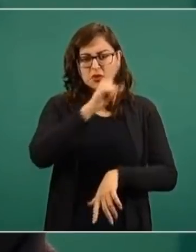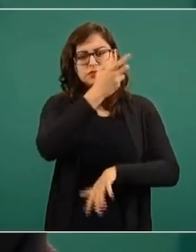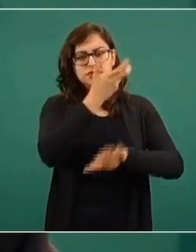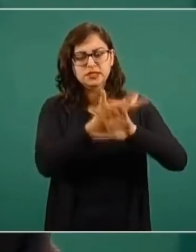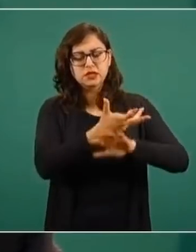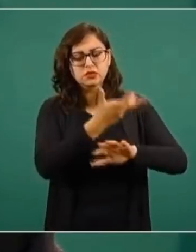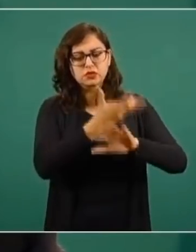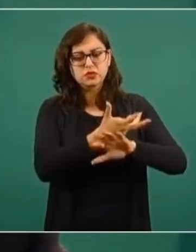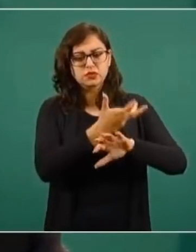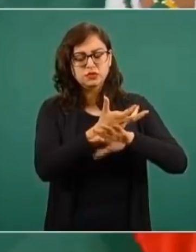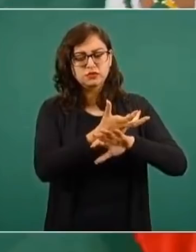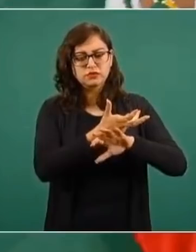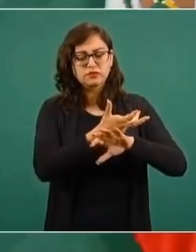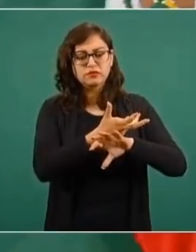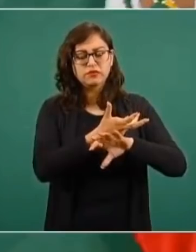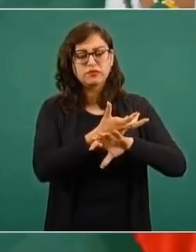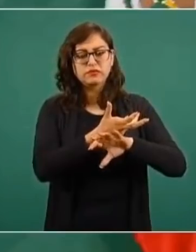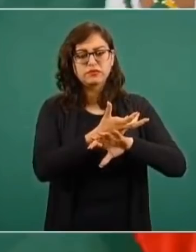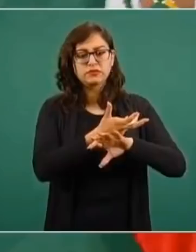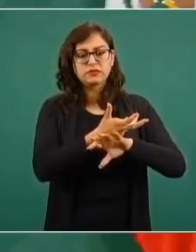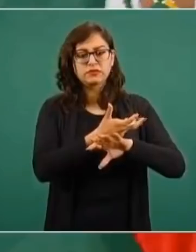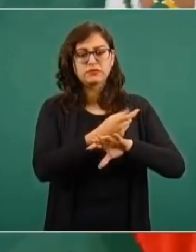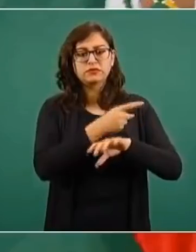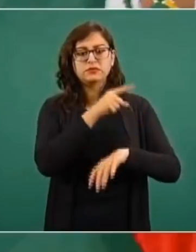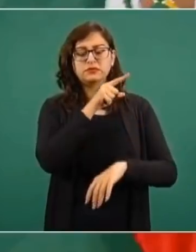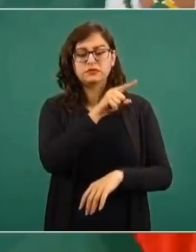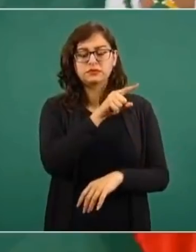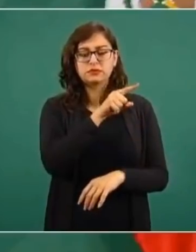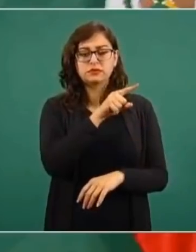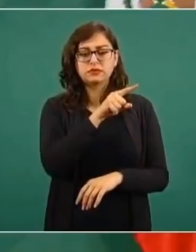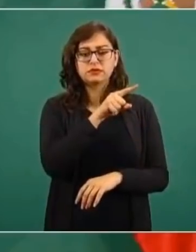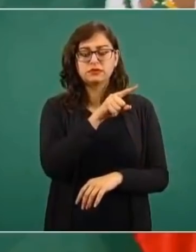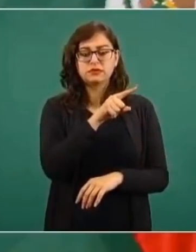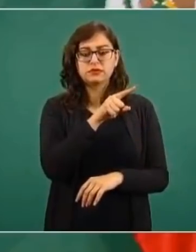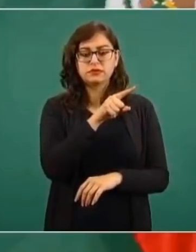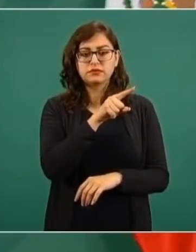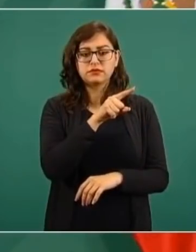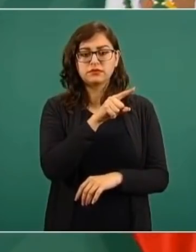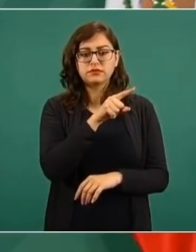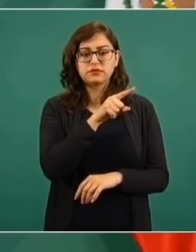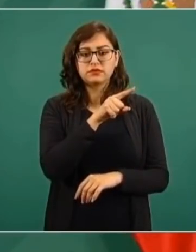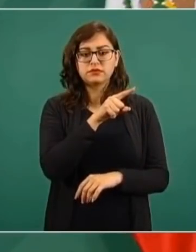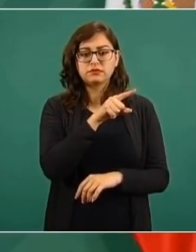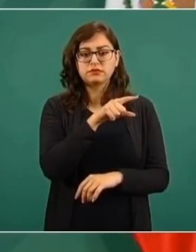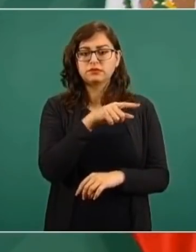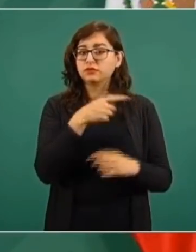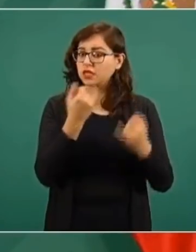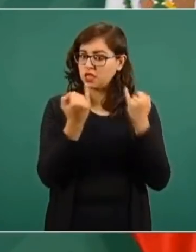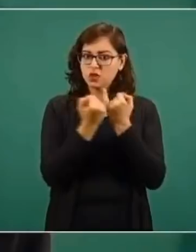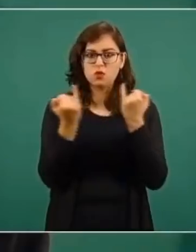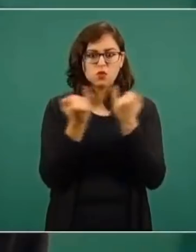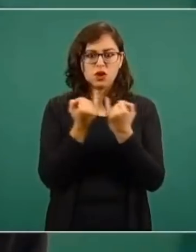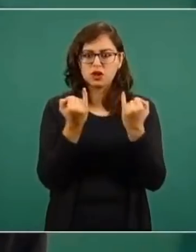en contra de conquistadores,